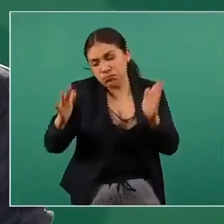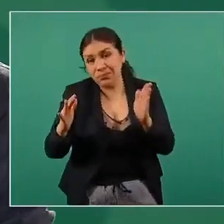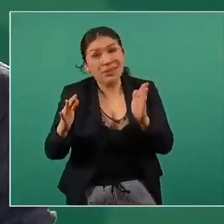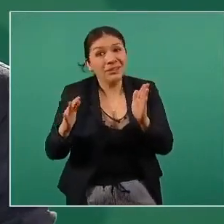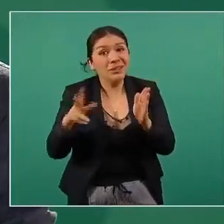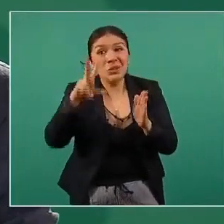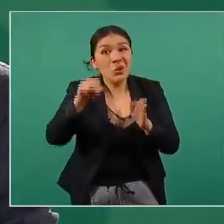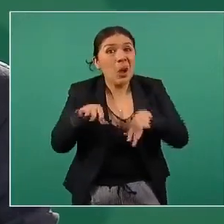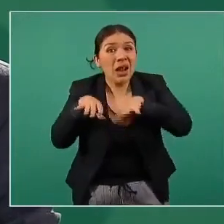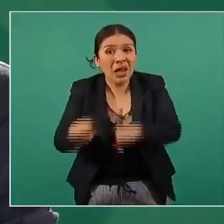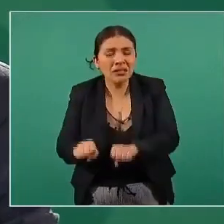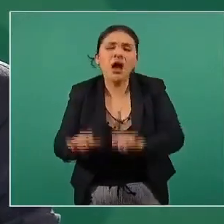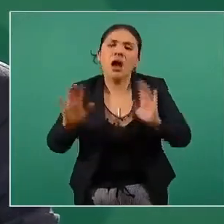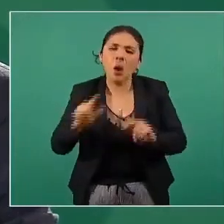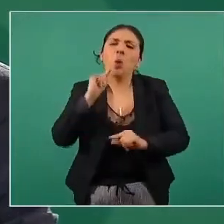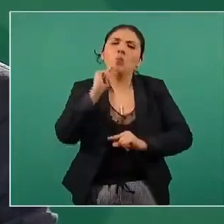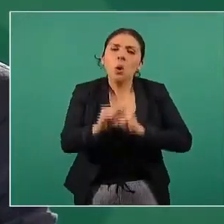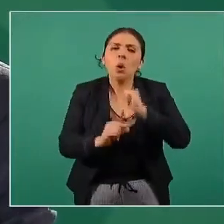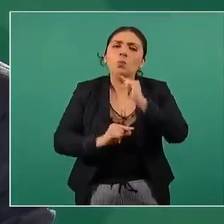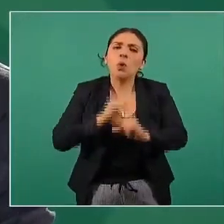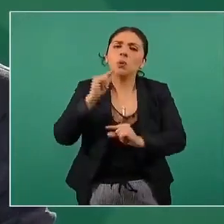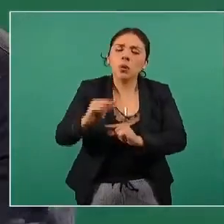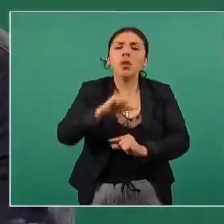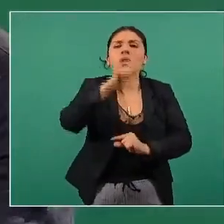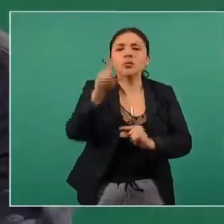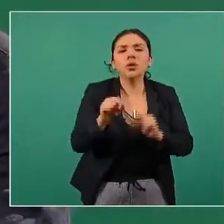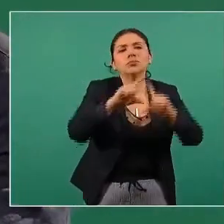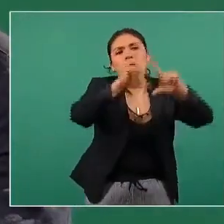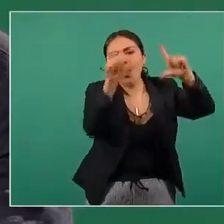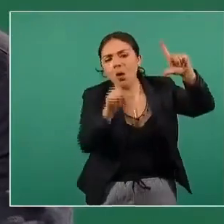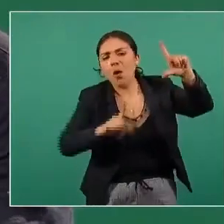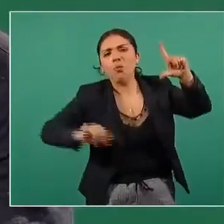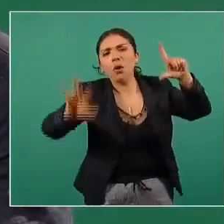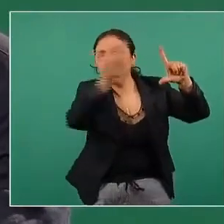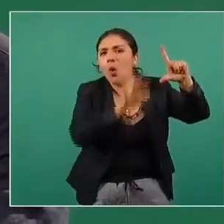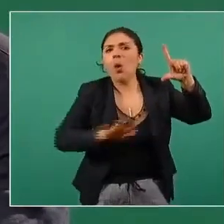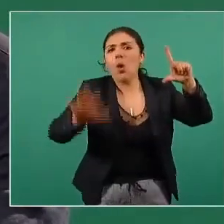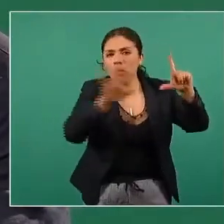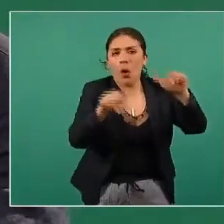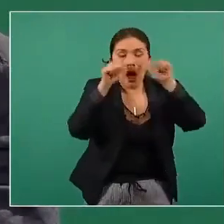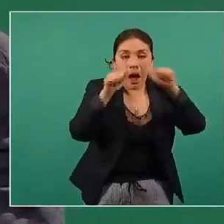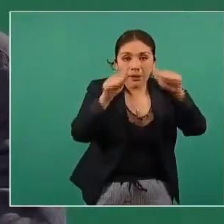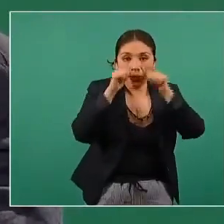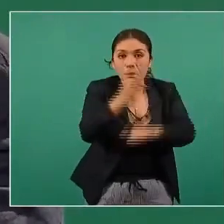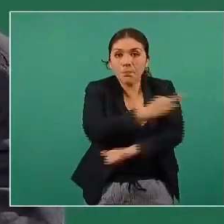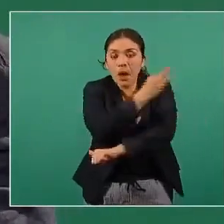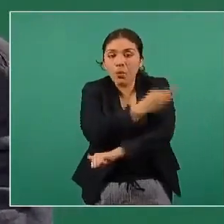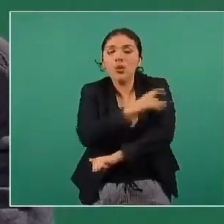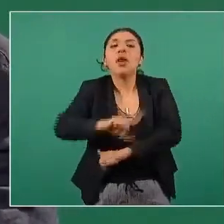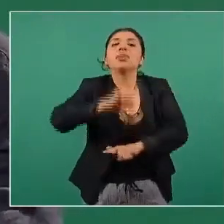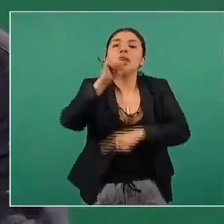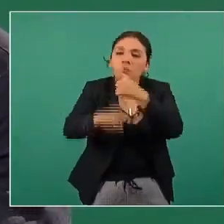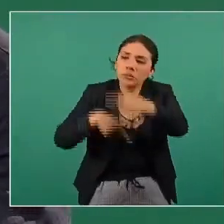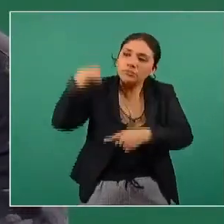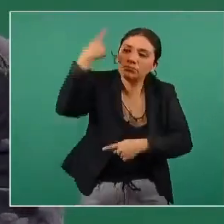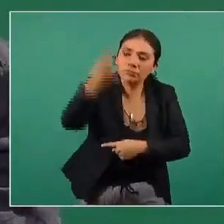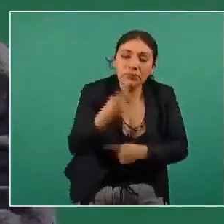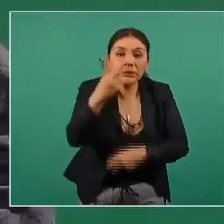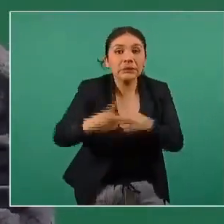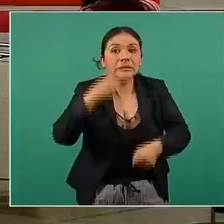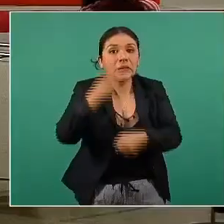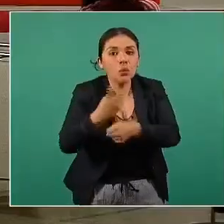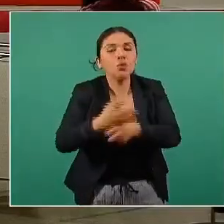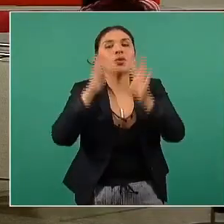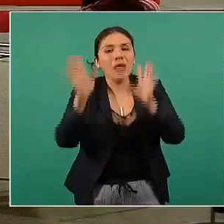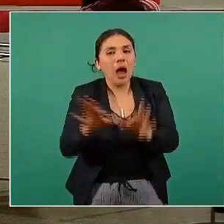límite y seguiremos avanzando en todo el país todo el país pero en una segunda ronda ya completaríamos